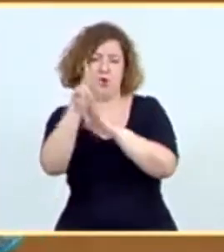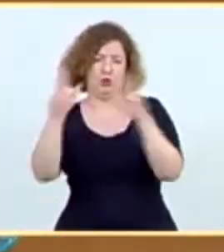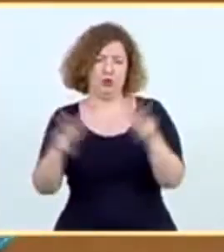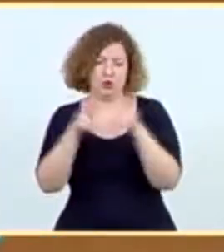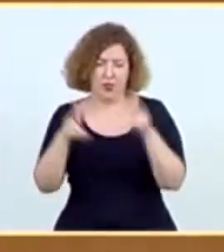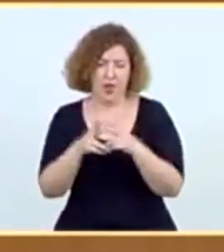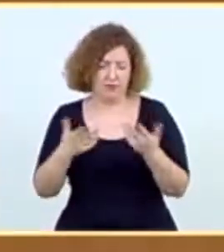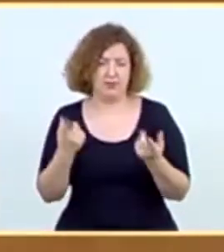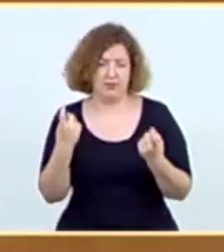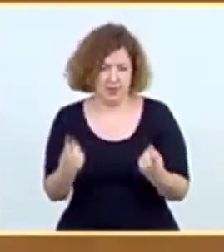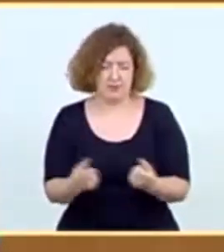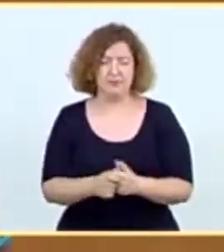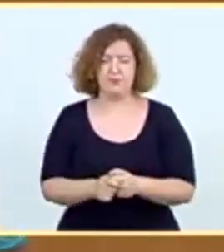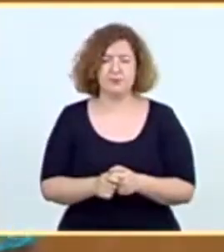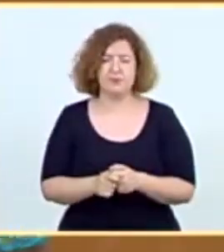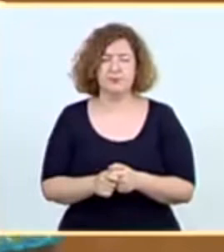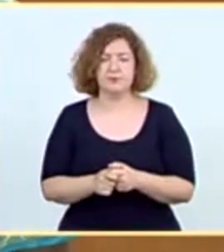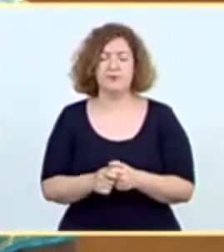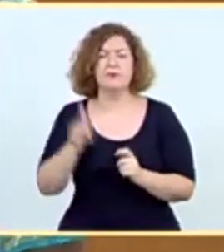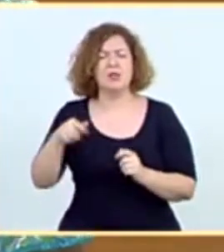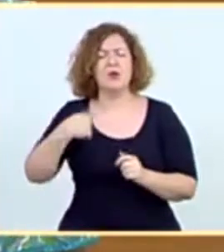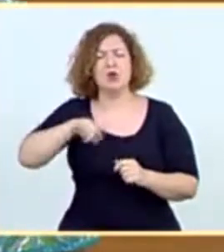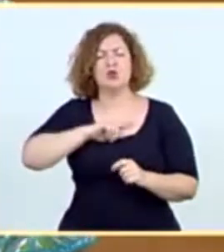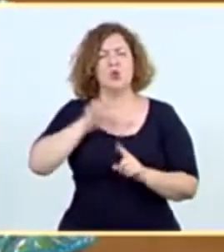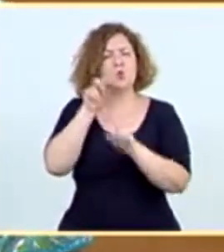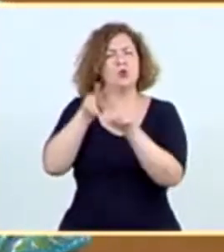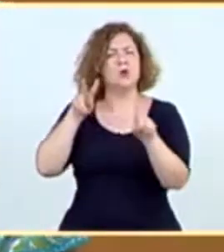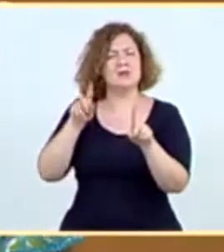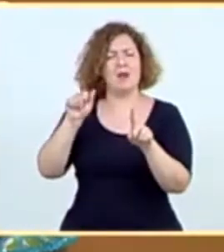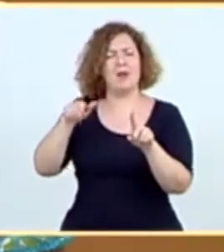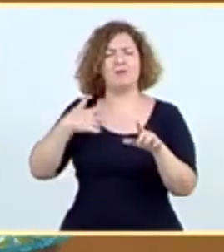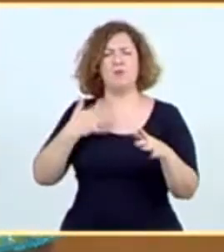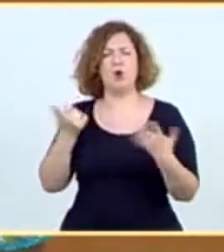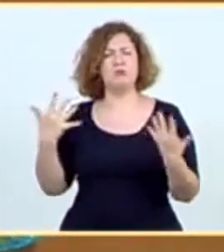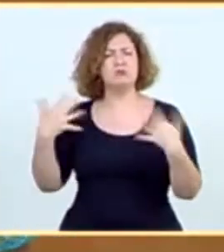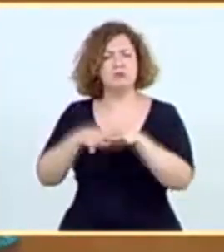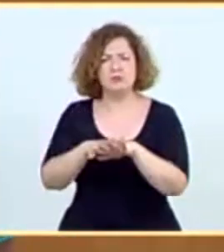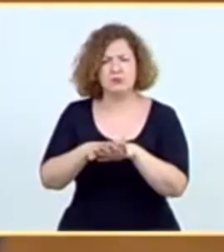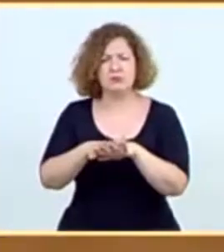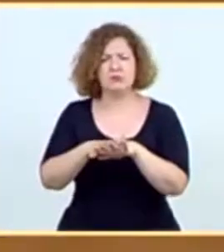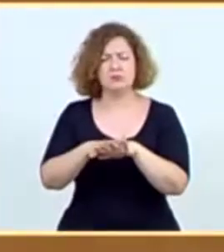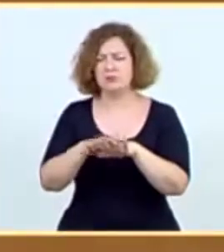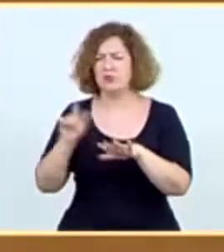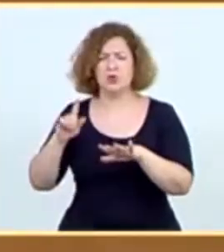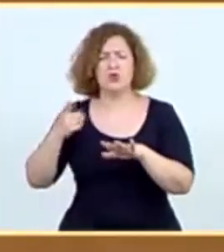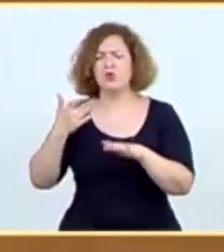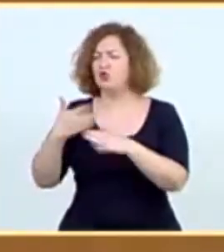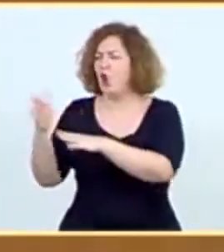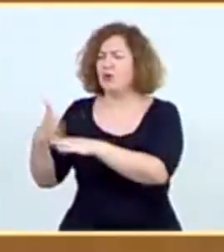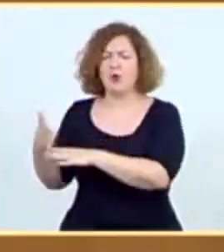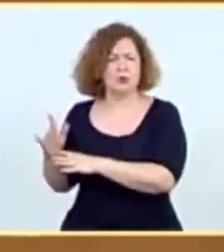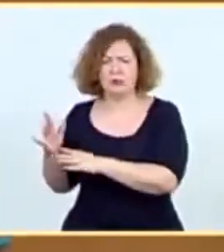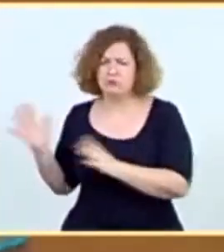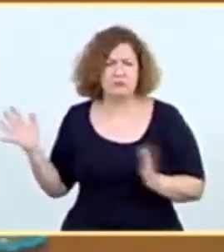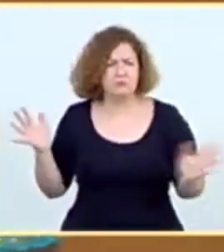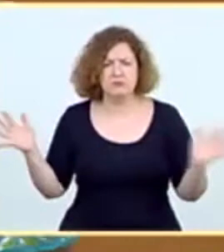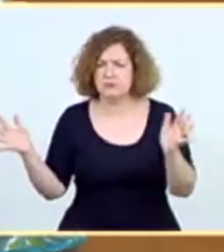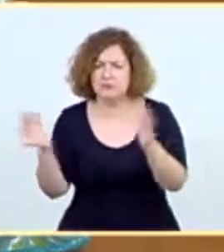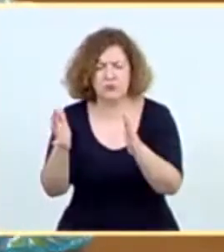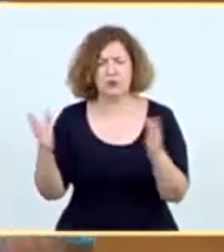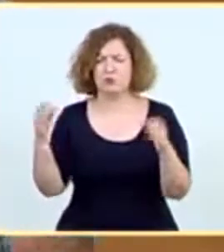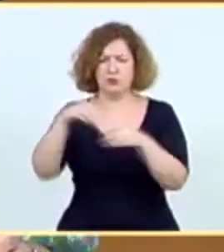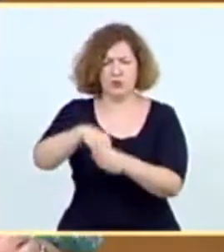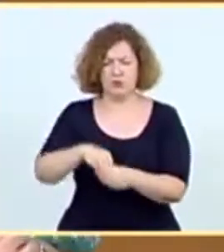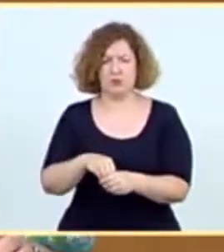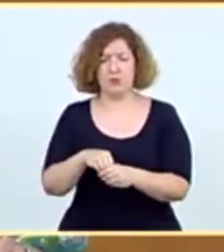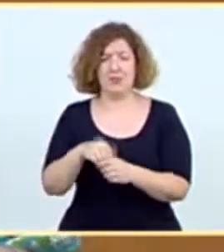Pero además, señoría, es una visión integradora, una visión en la que nadie sobra, absoluta mente nadie sobra y en